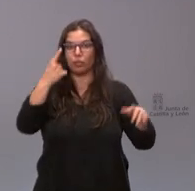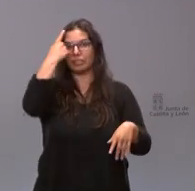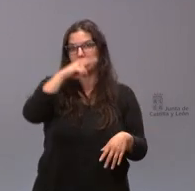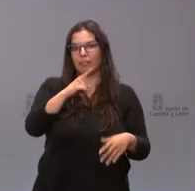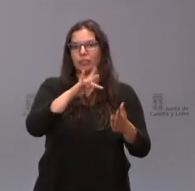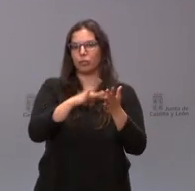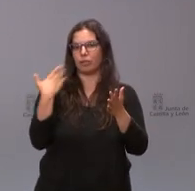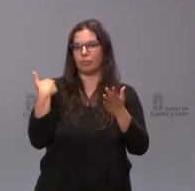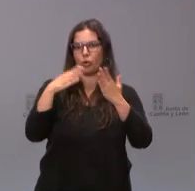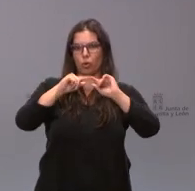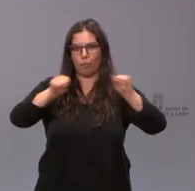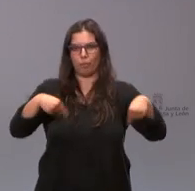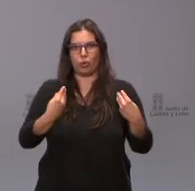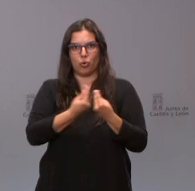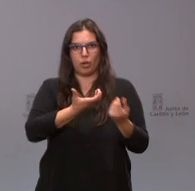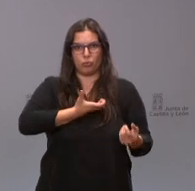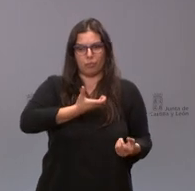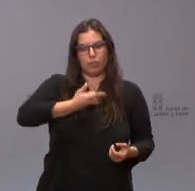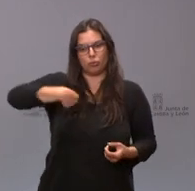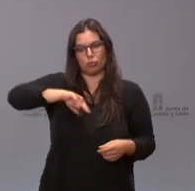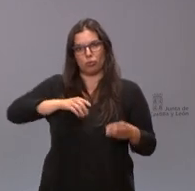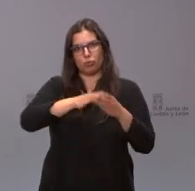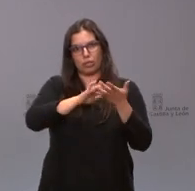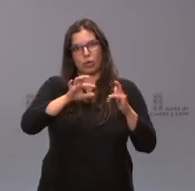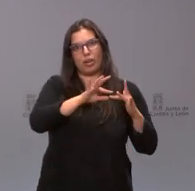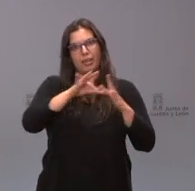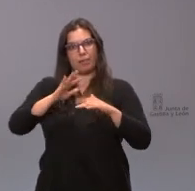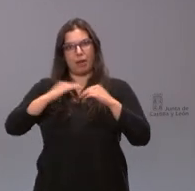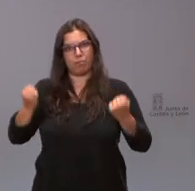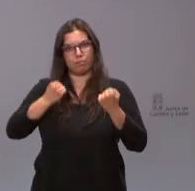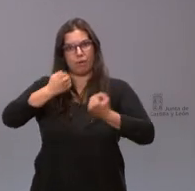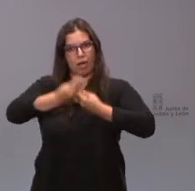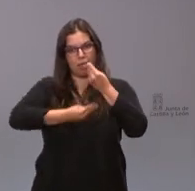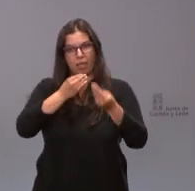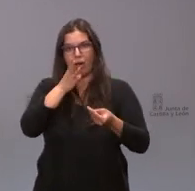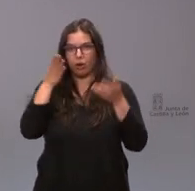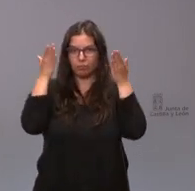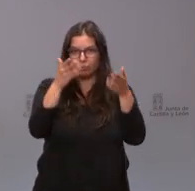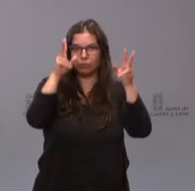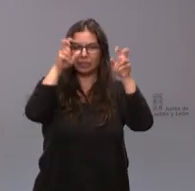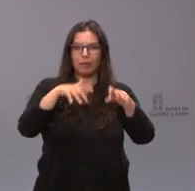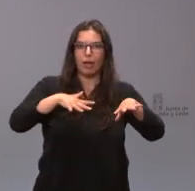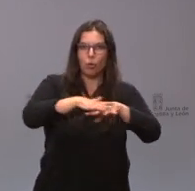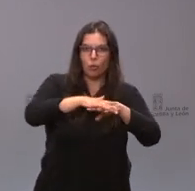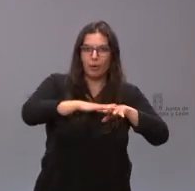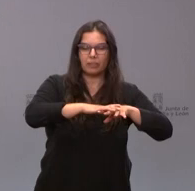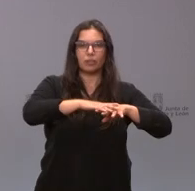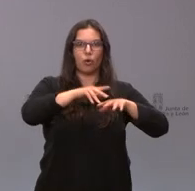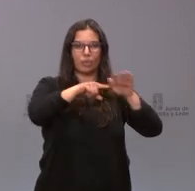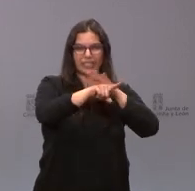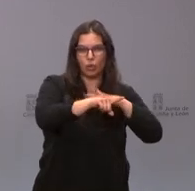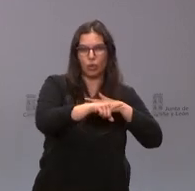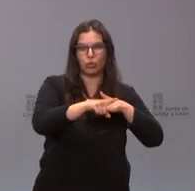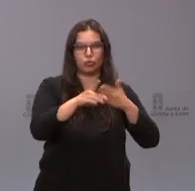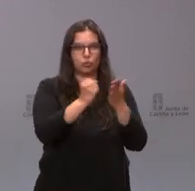ayuntamiento la junta liderará esas actuaciones estamos ahora en primer lugar en las de ámbito urbanístico tendente a todos los trámites urbanísticos